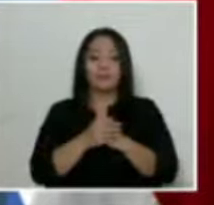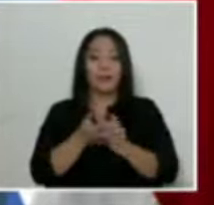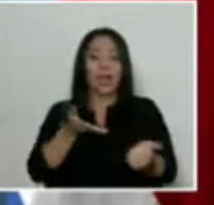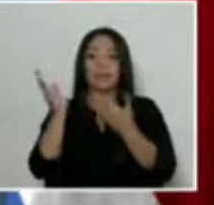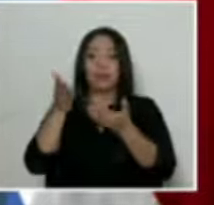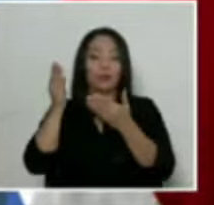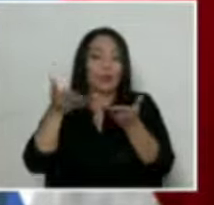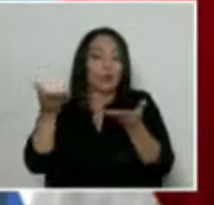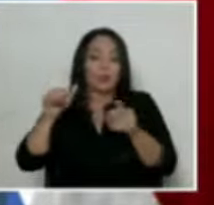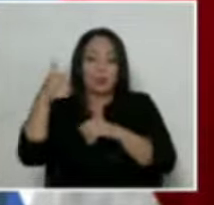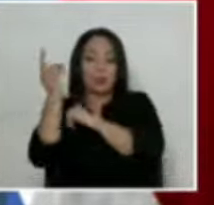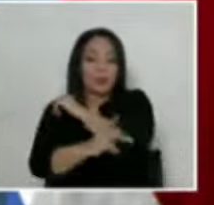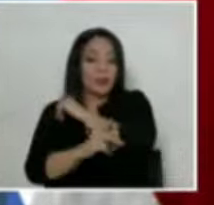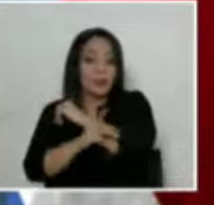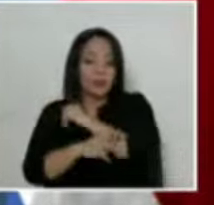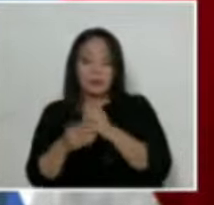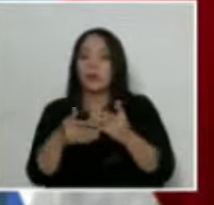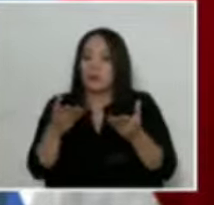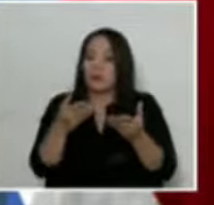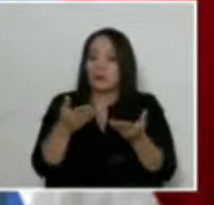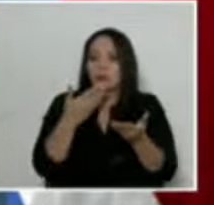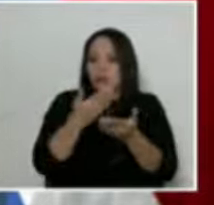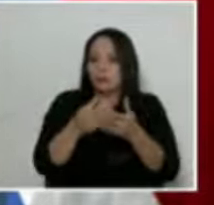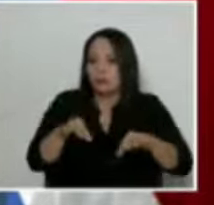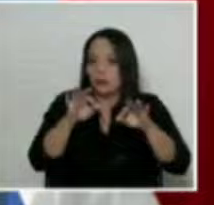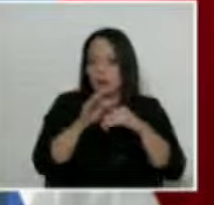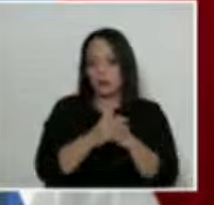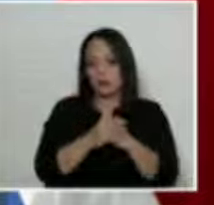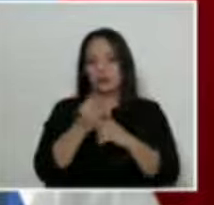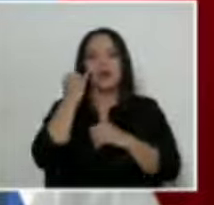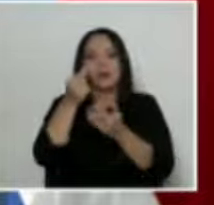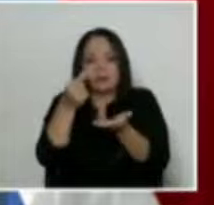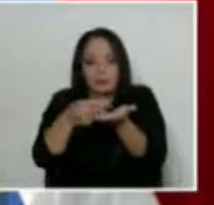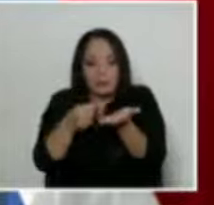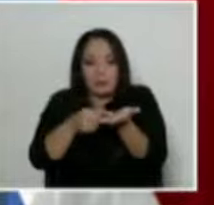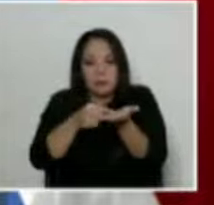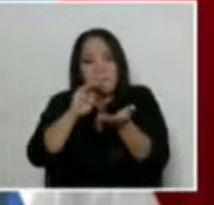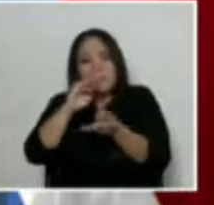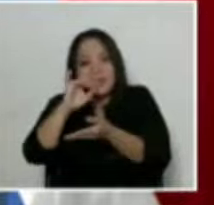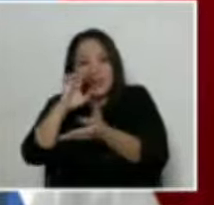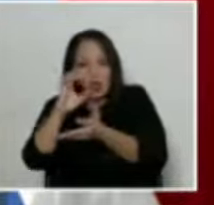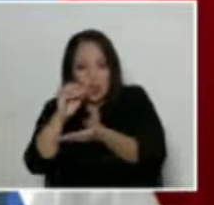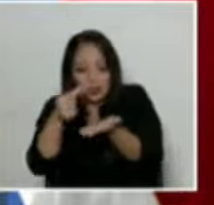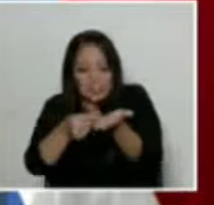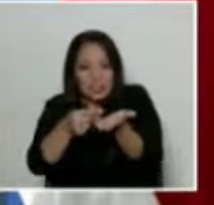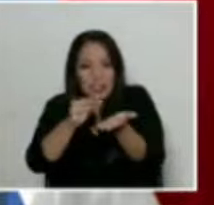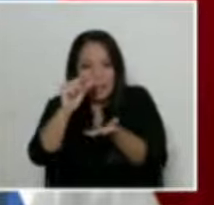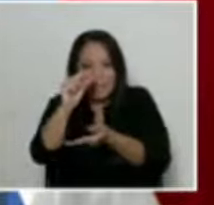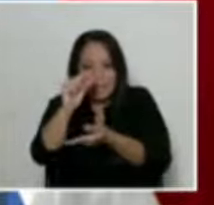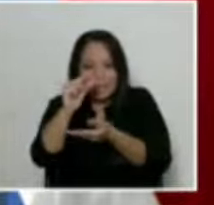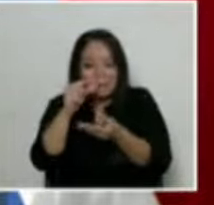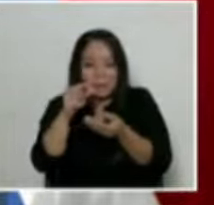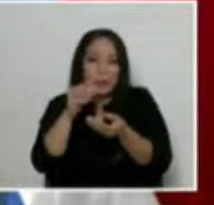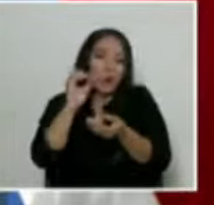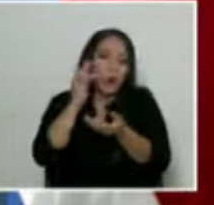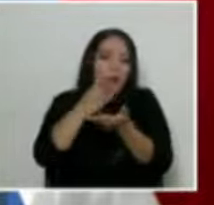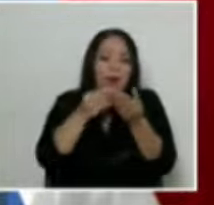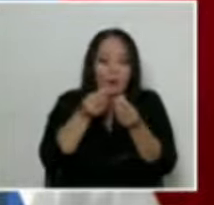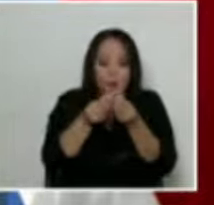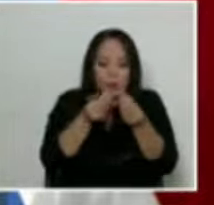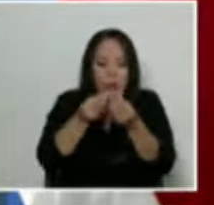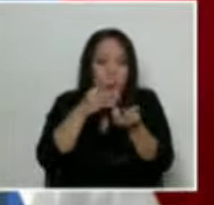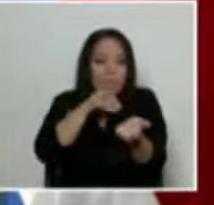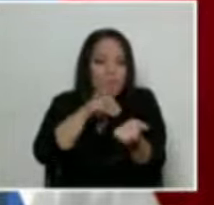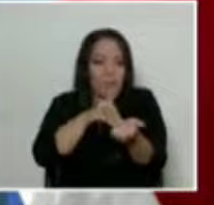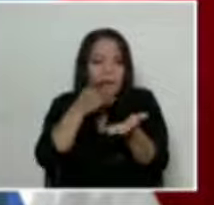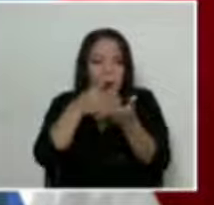agregado para que las manden en avión. Imagínense un microchip o un dispositivo médico, ¿verdad?